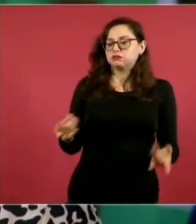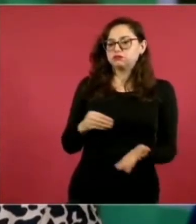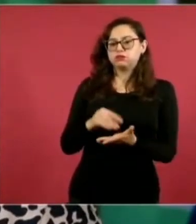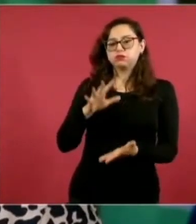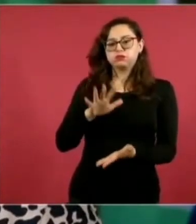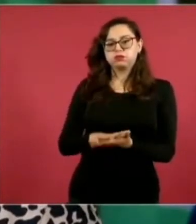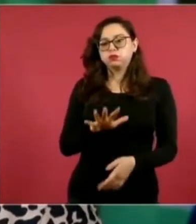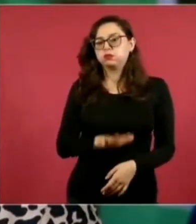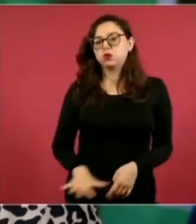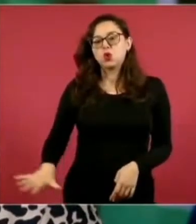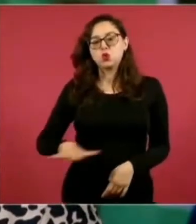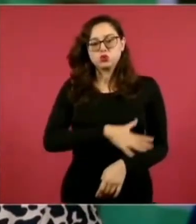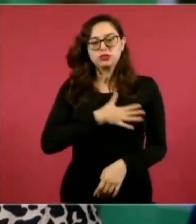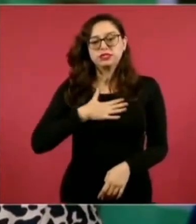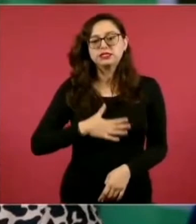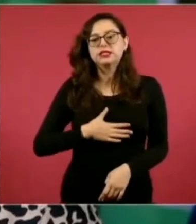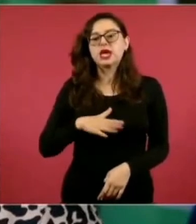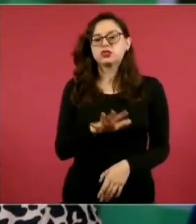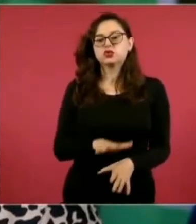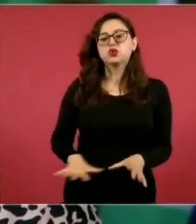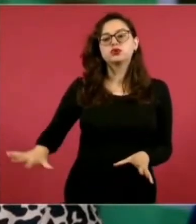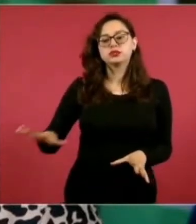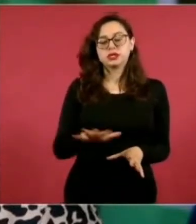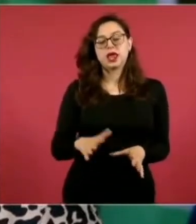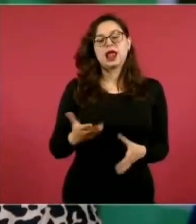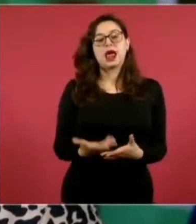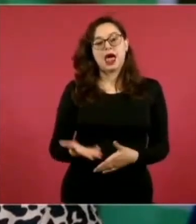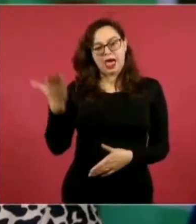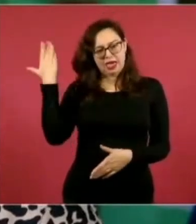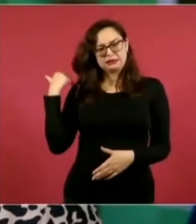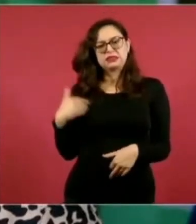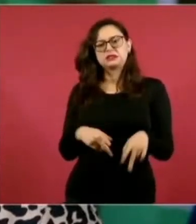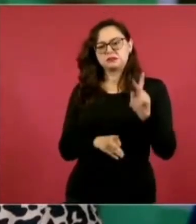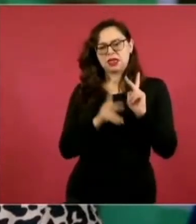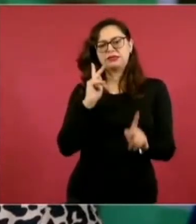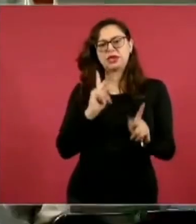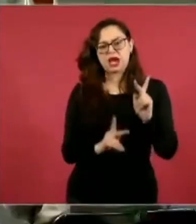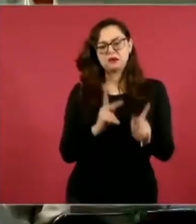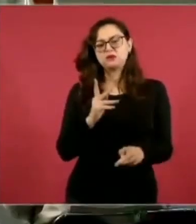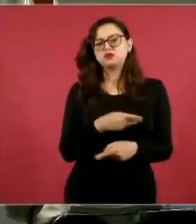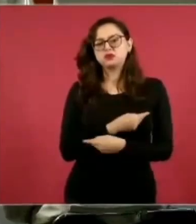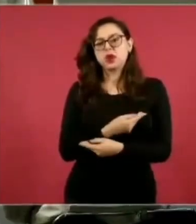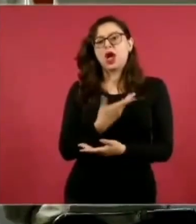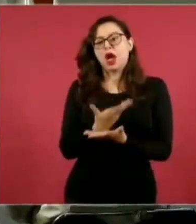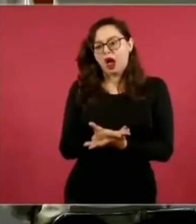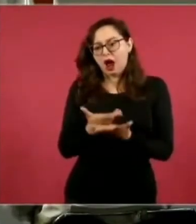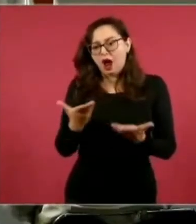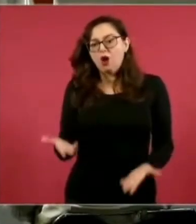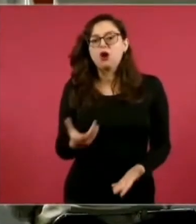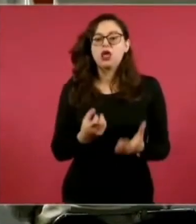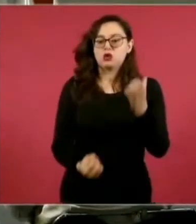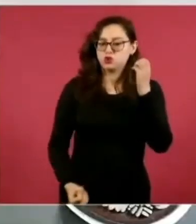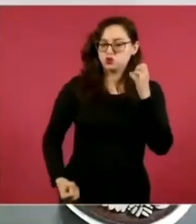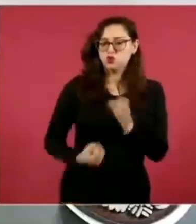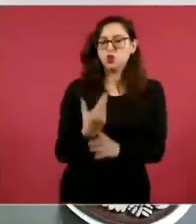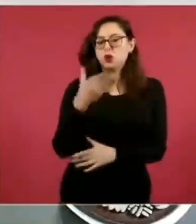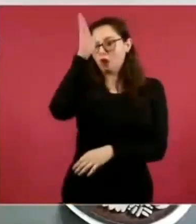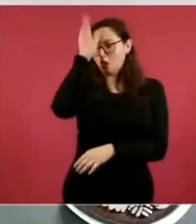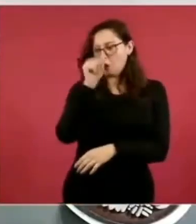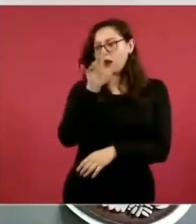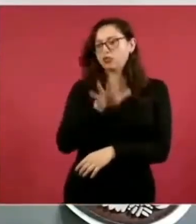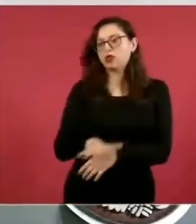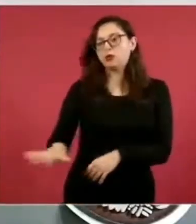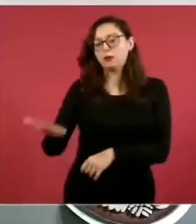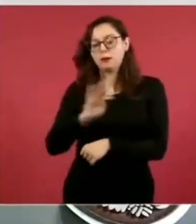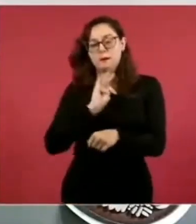gestión que hicimos, que platicamos en su momento, pero como parte del nuevo Acuerdo por el Bienestar y Desarrollo de Quintana Roo, se logra